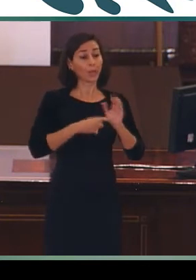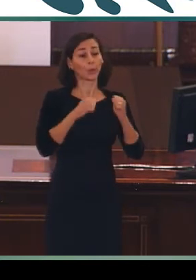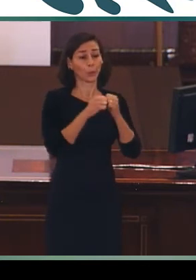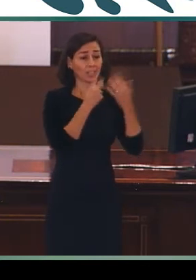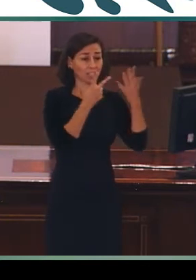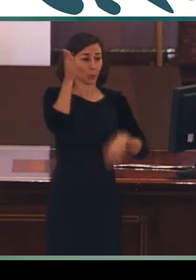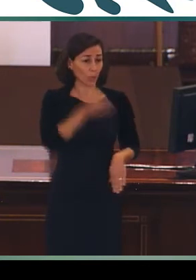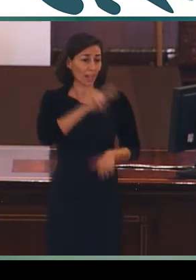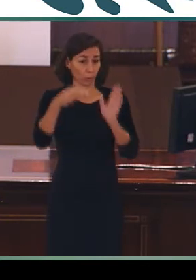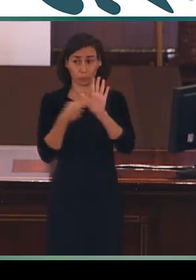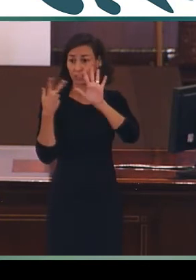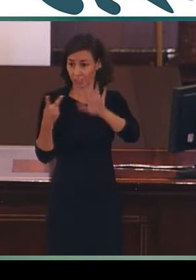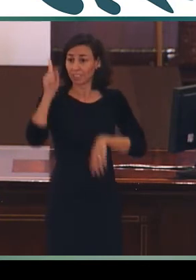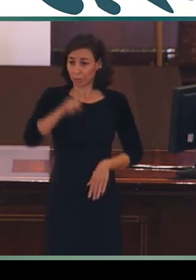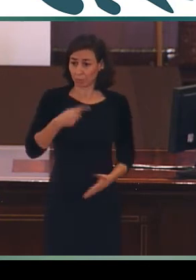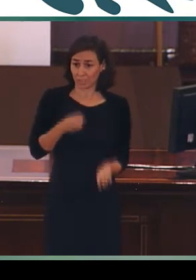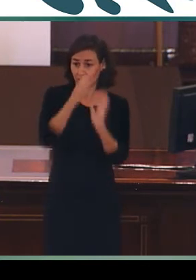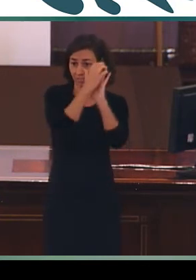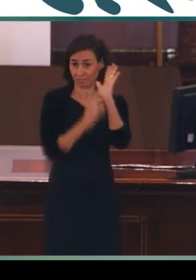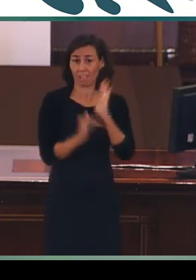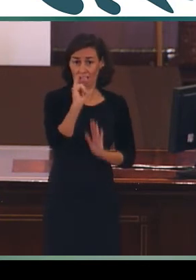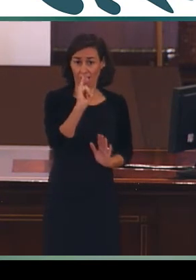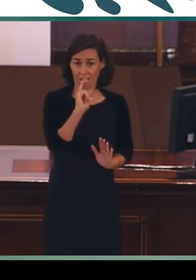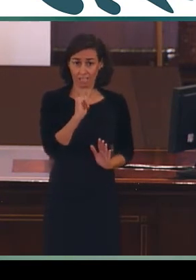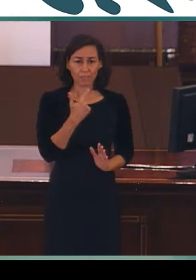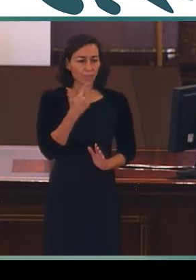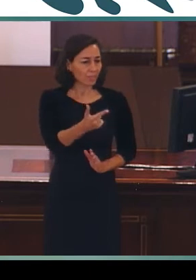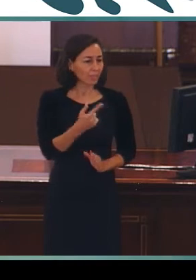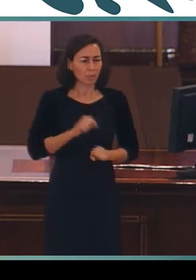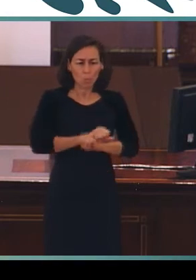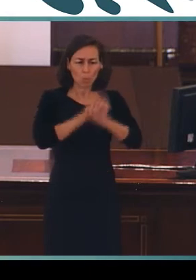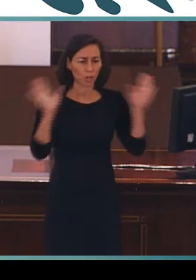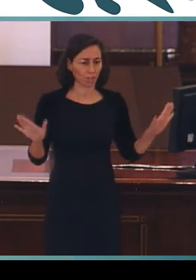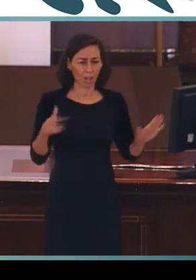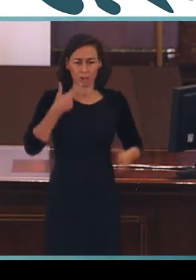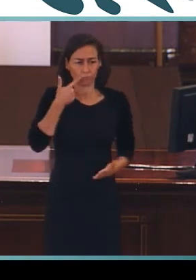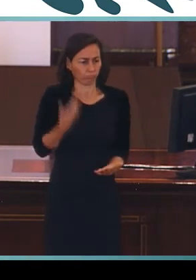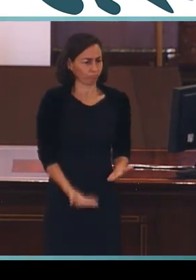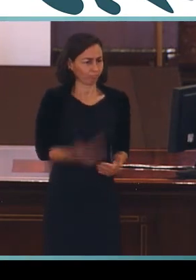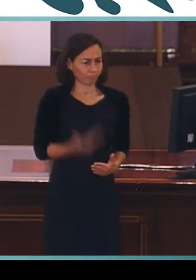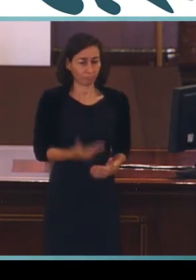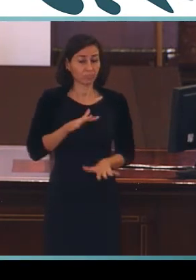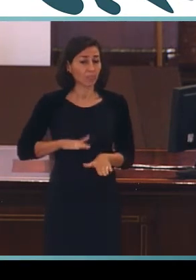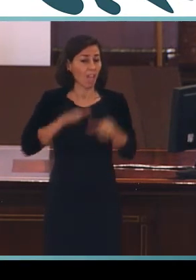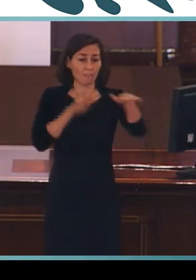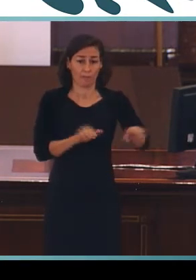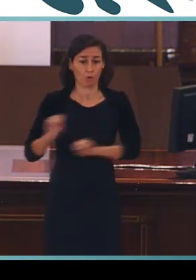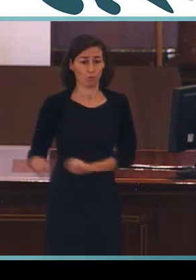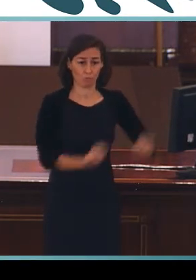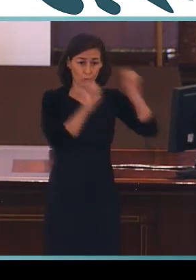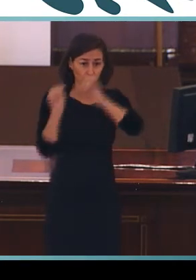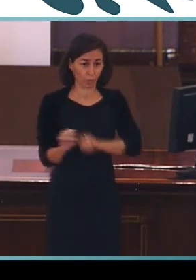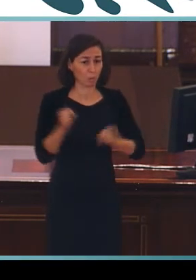barra 2007 con la que la Sociedad Española confirma la postura clara y contundente a favor de la protección